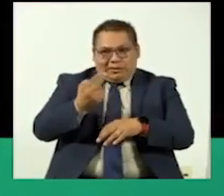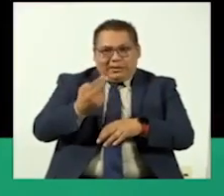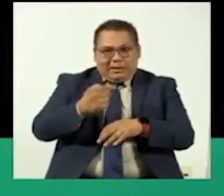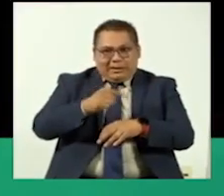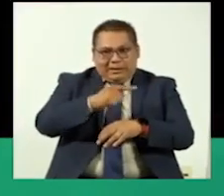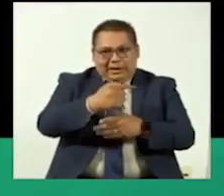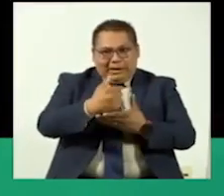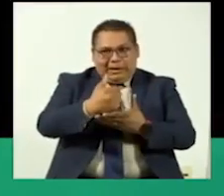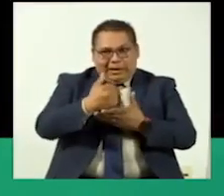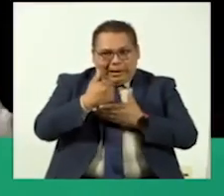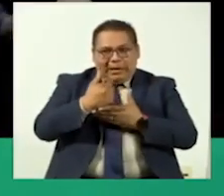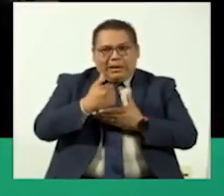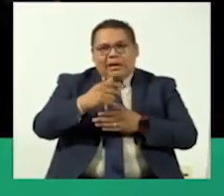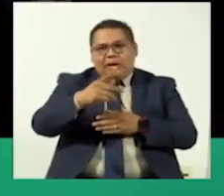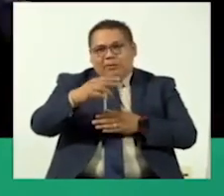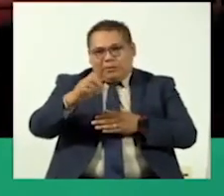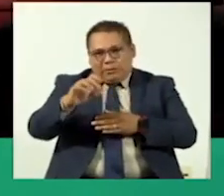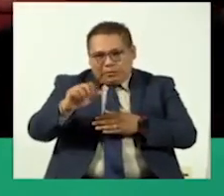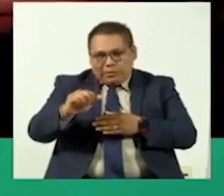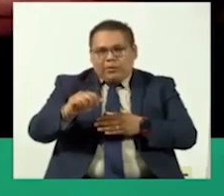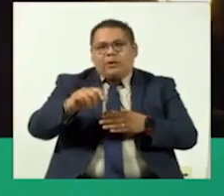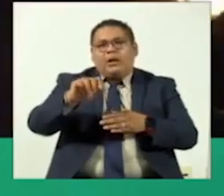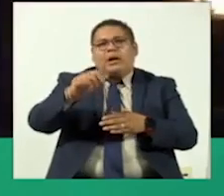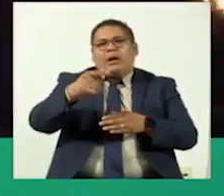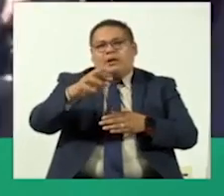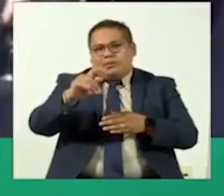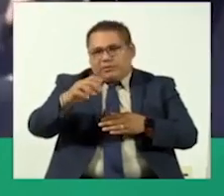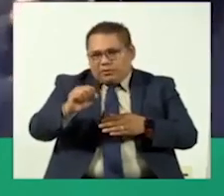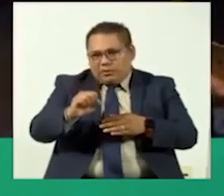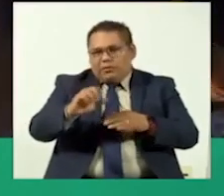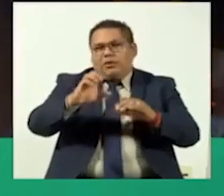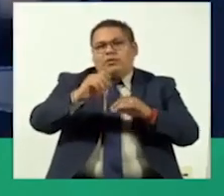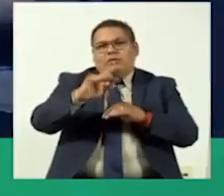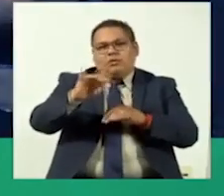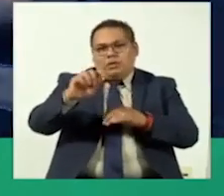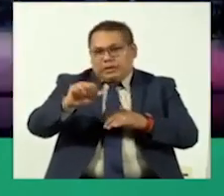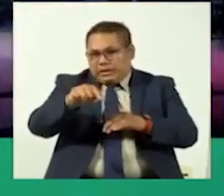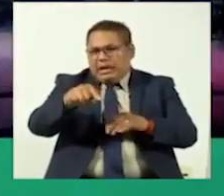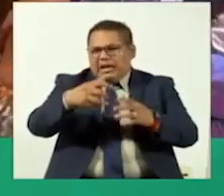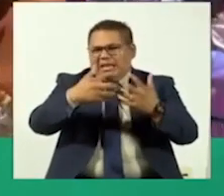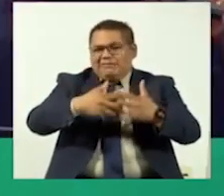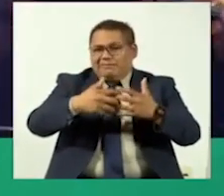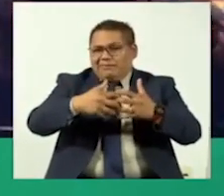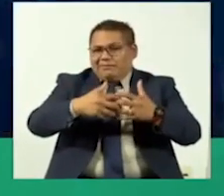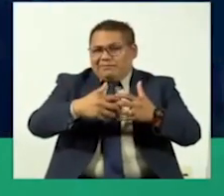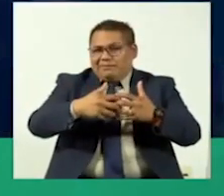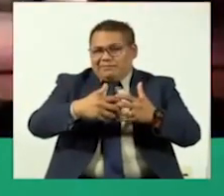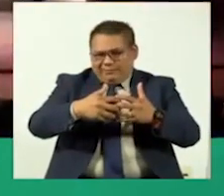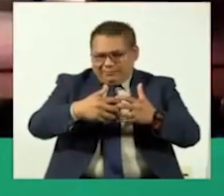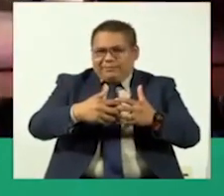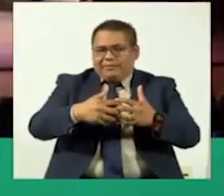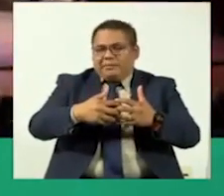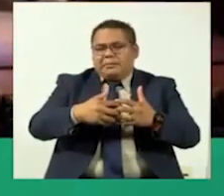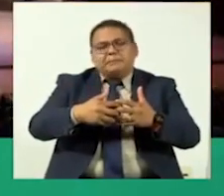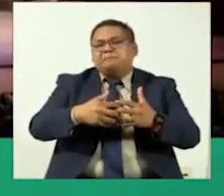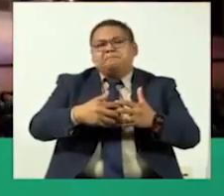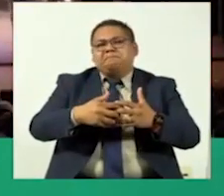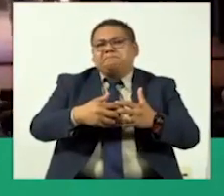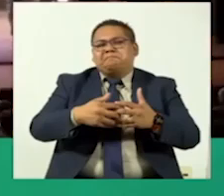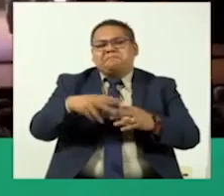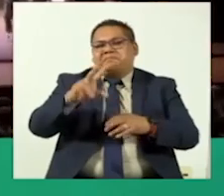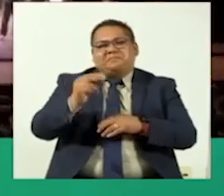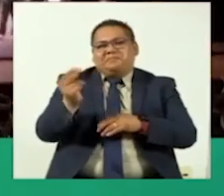el productor, agrupación, solista, etc., de la disquera para poder tener presencia en